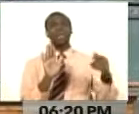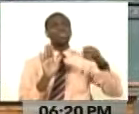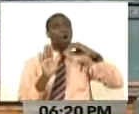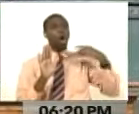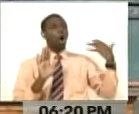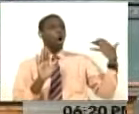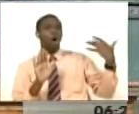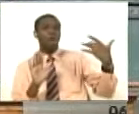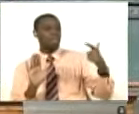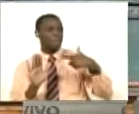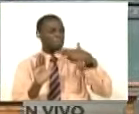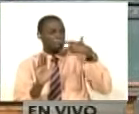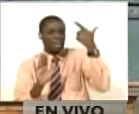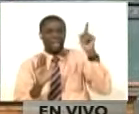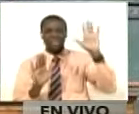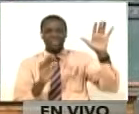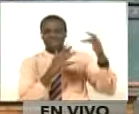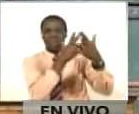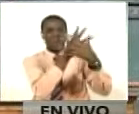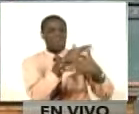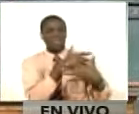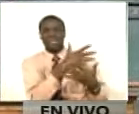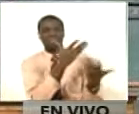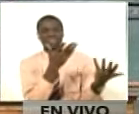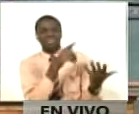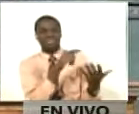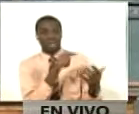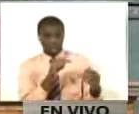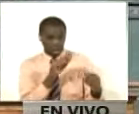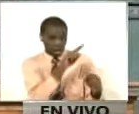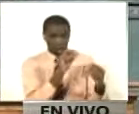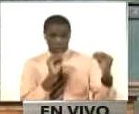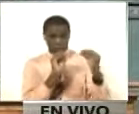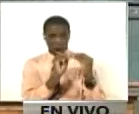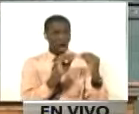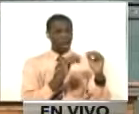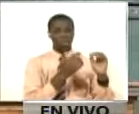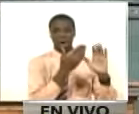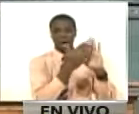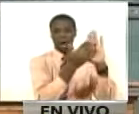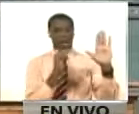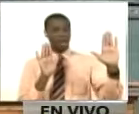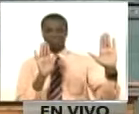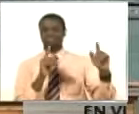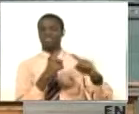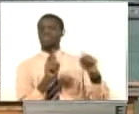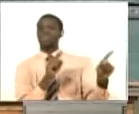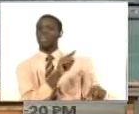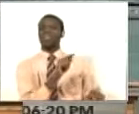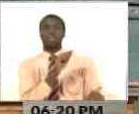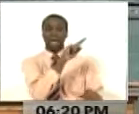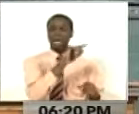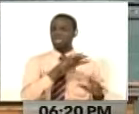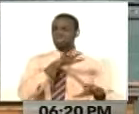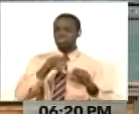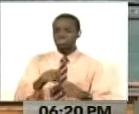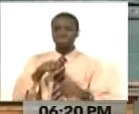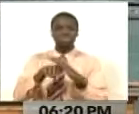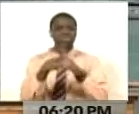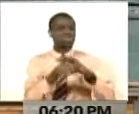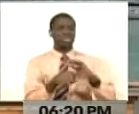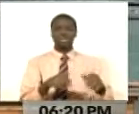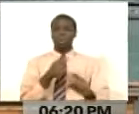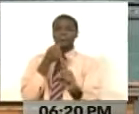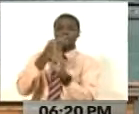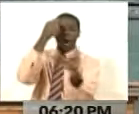vergonzosa de la organización de los Estados americanos, un expediente de intervenciones, de golpes de Estado,